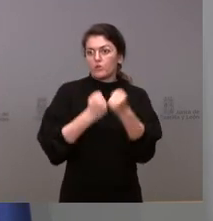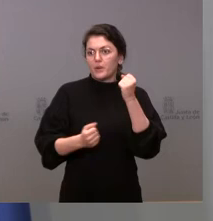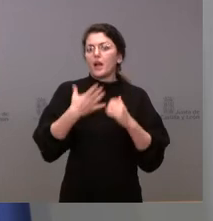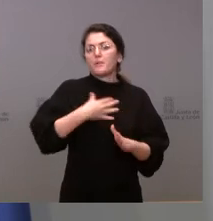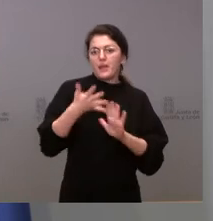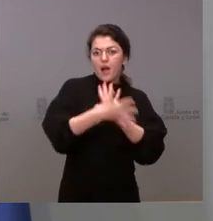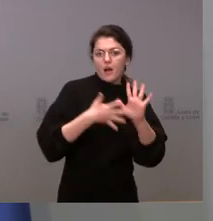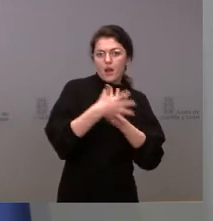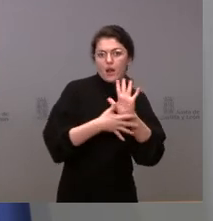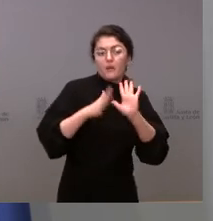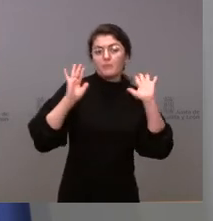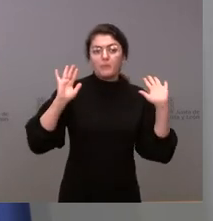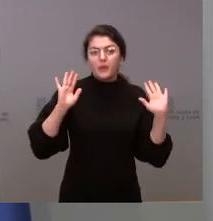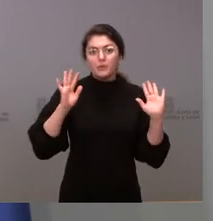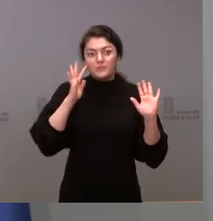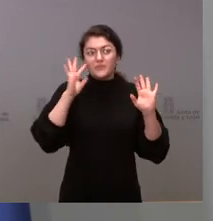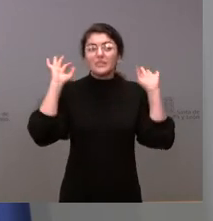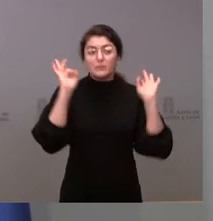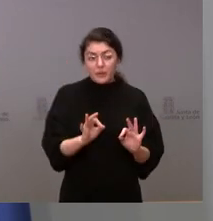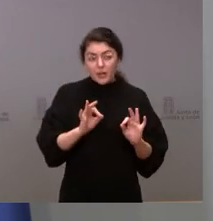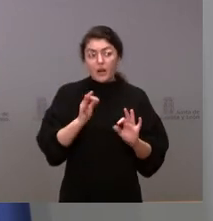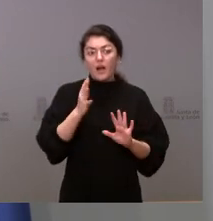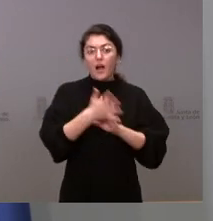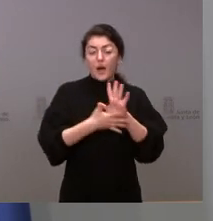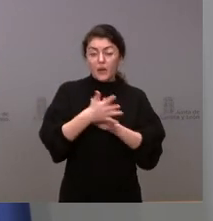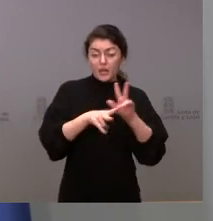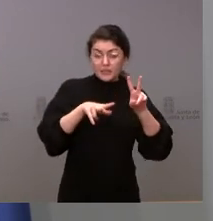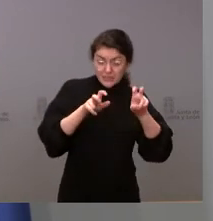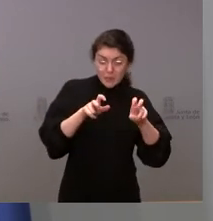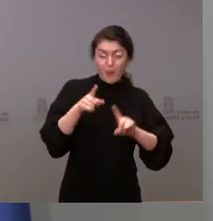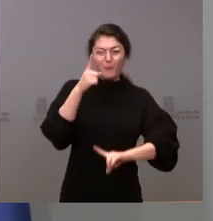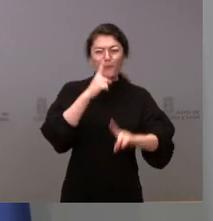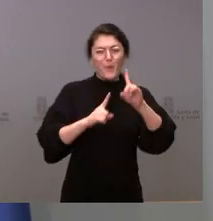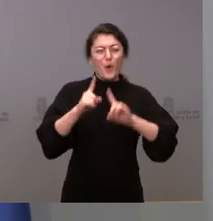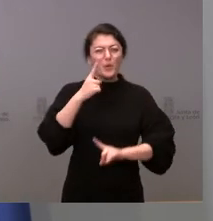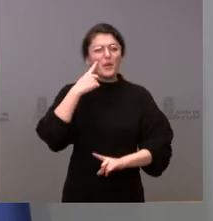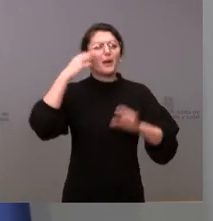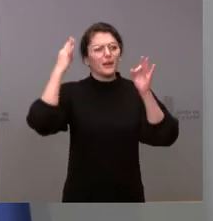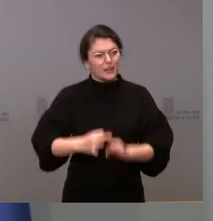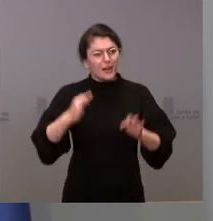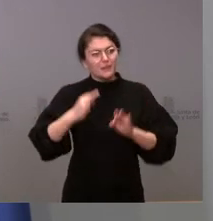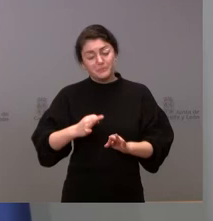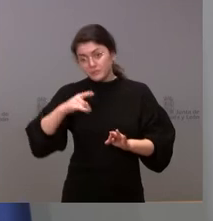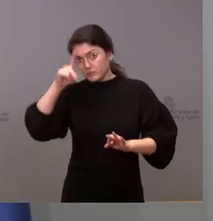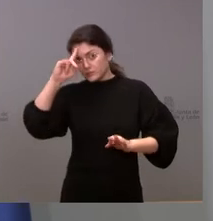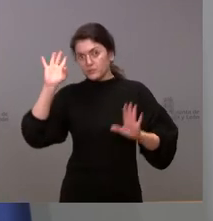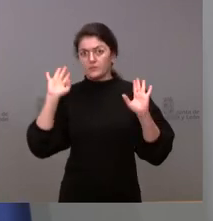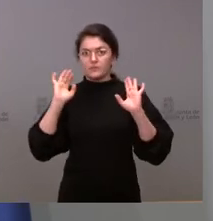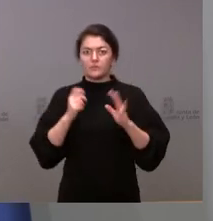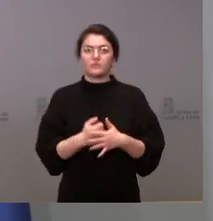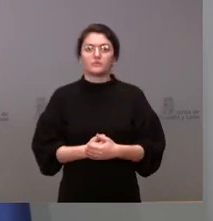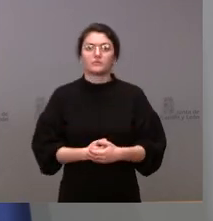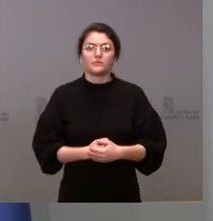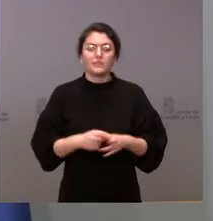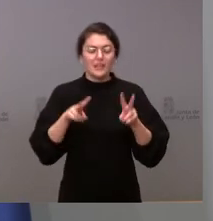una especificidad de que se hable no solo de recuperación sino de problemas reales de las personas que residen en España. Este es un asunto que